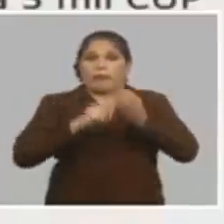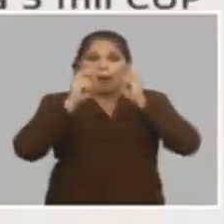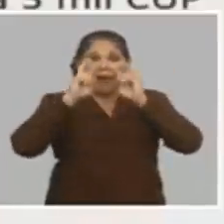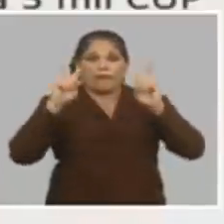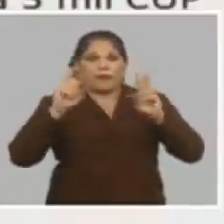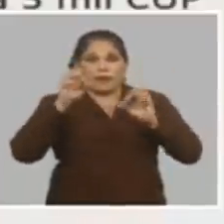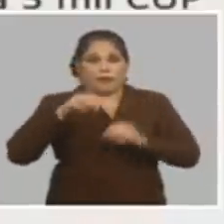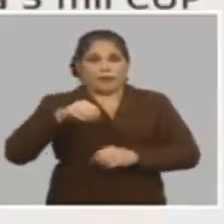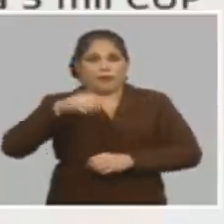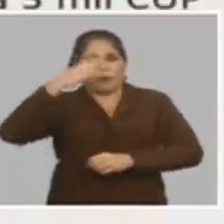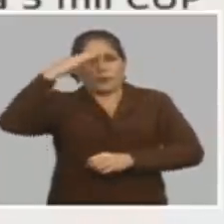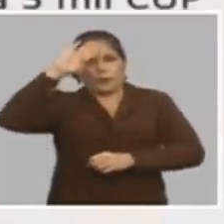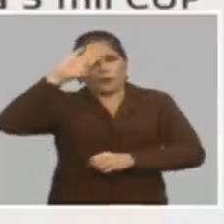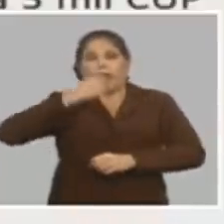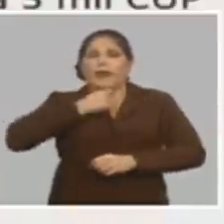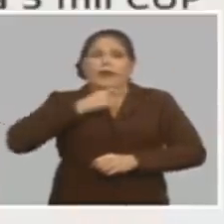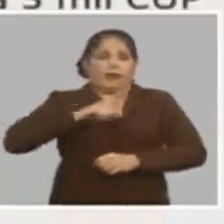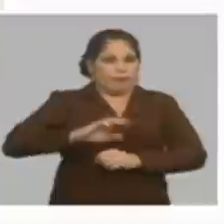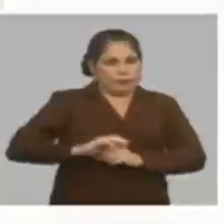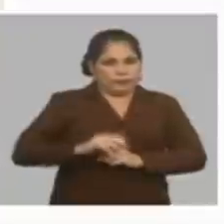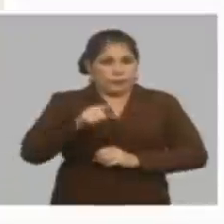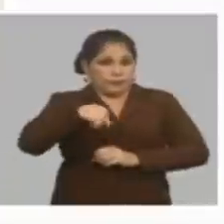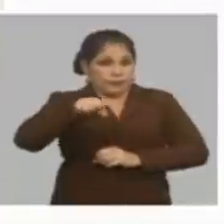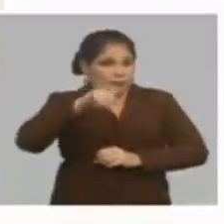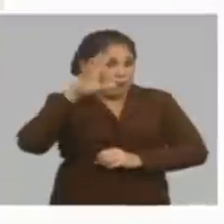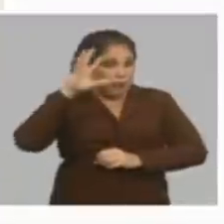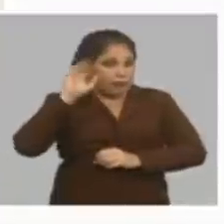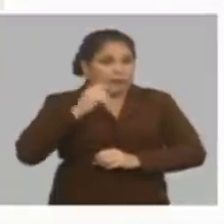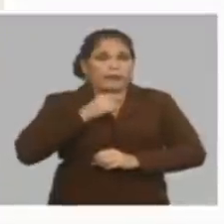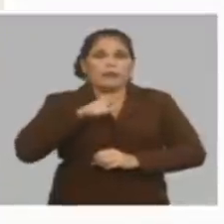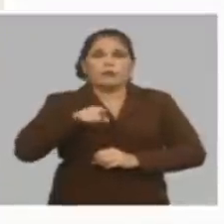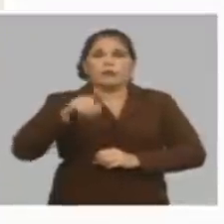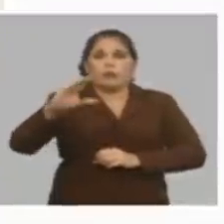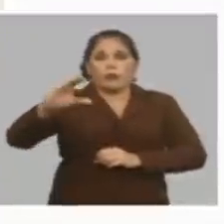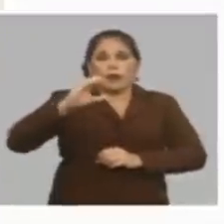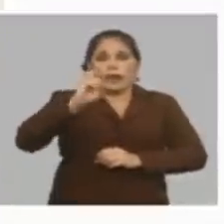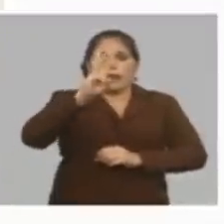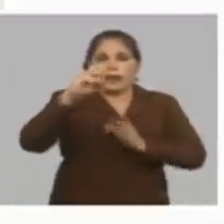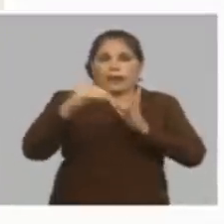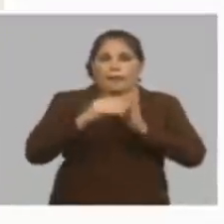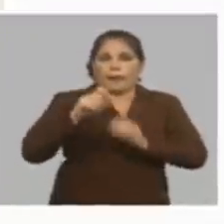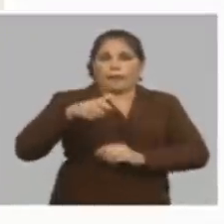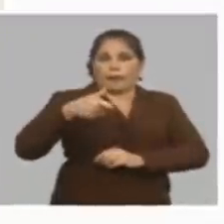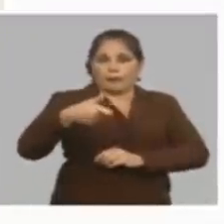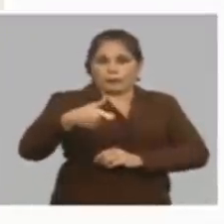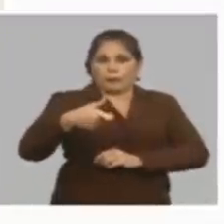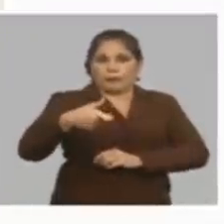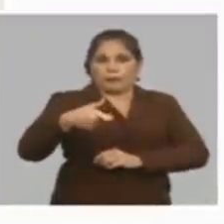Cuba por ejemplo si usted ganara 3 mil pesos